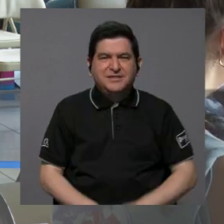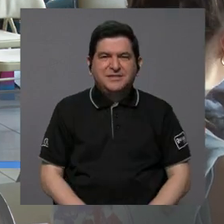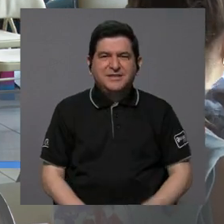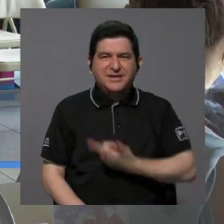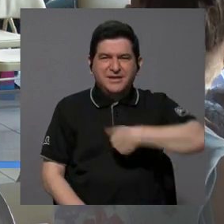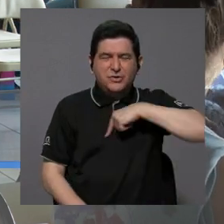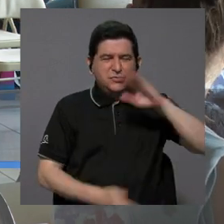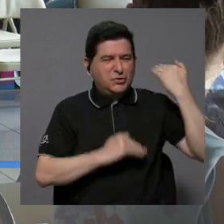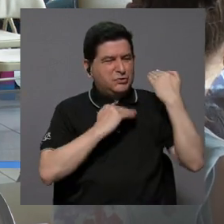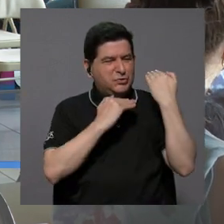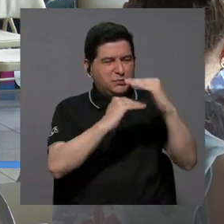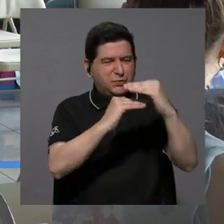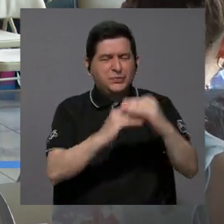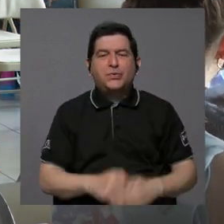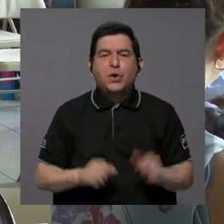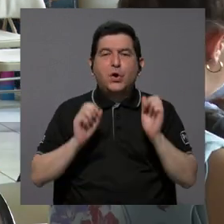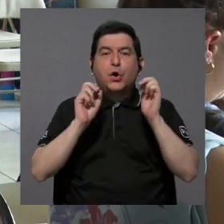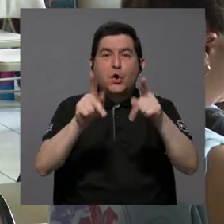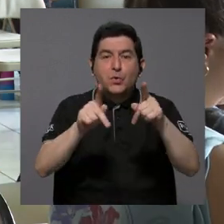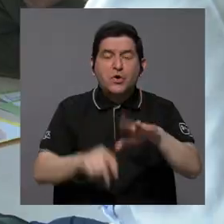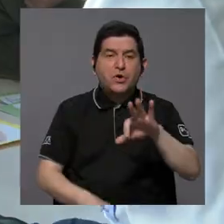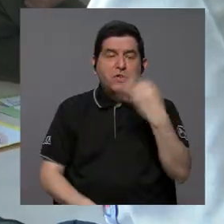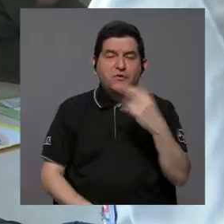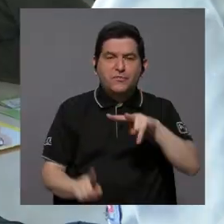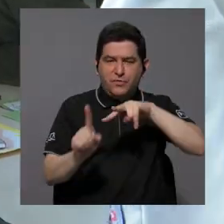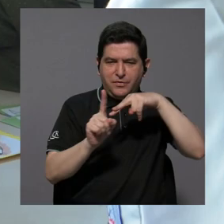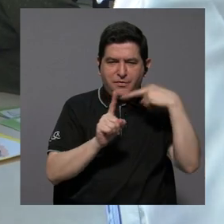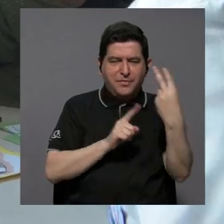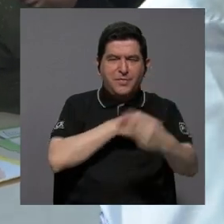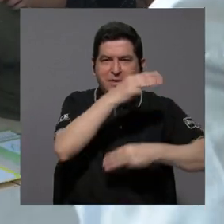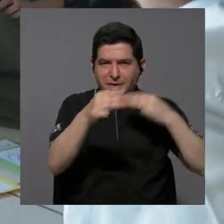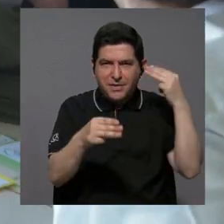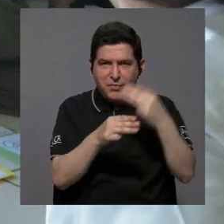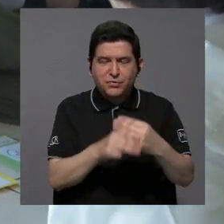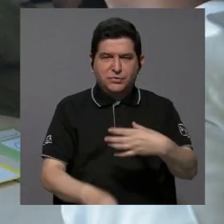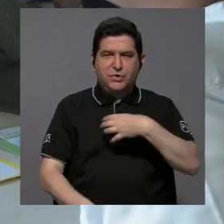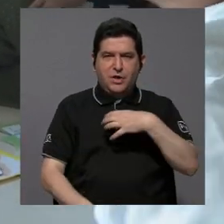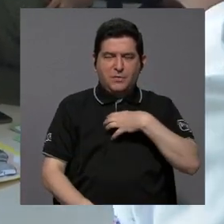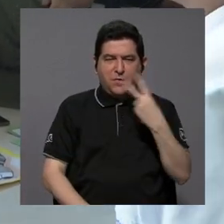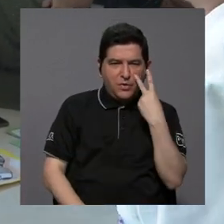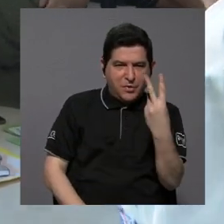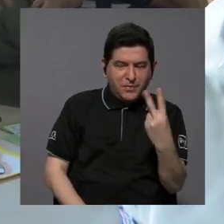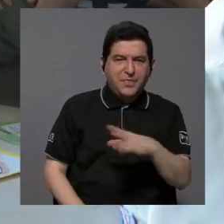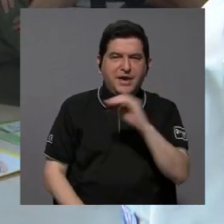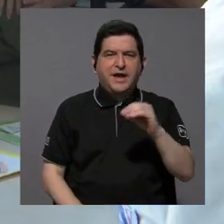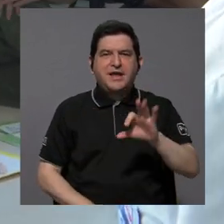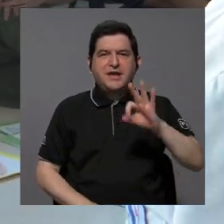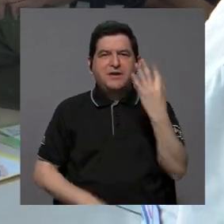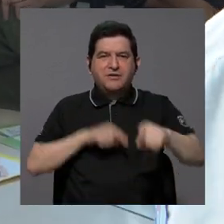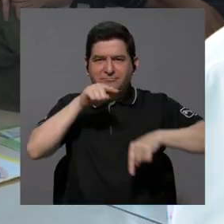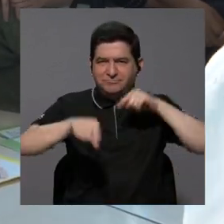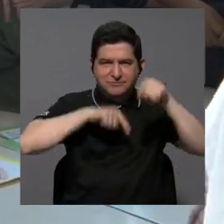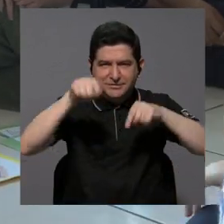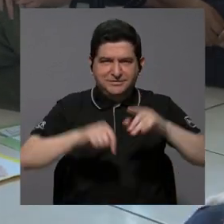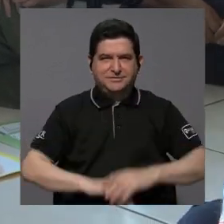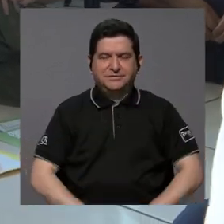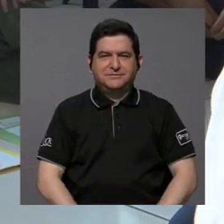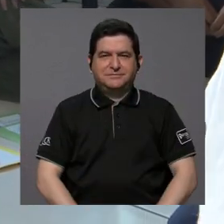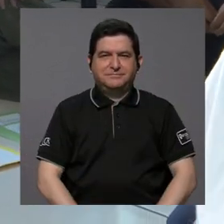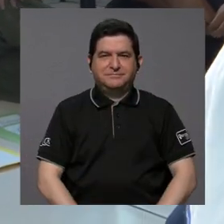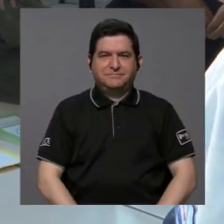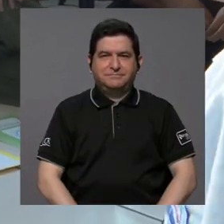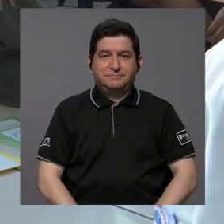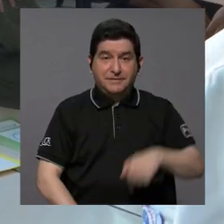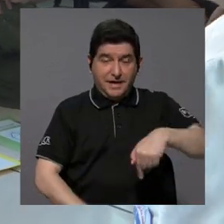reduciendo las oportunidades y la manera de ver el mundo desde su perspectiva y de una manera crítica. En estos